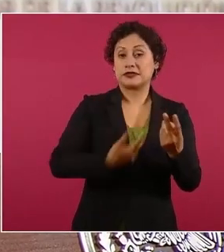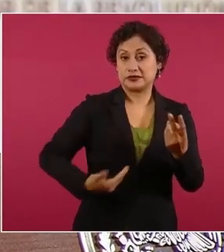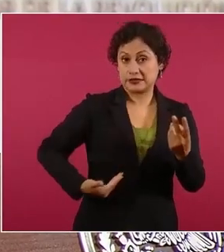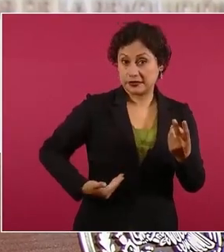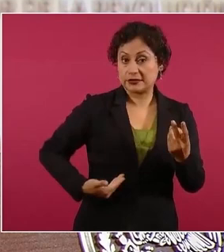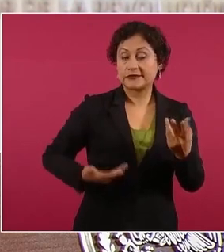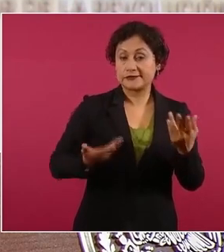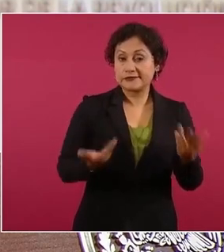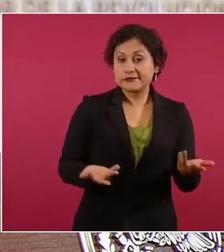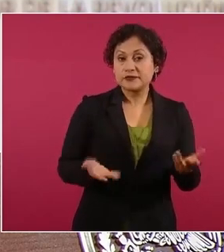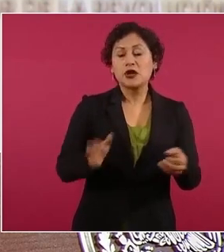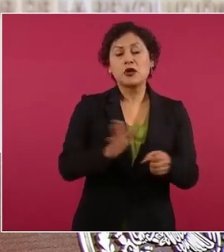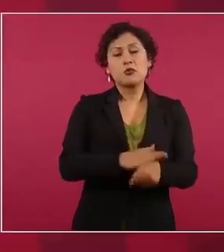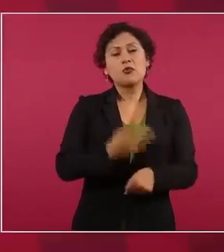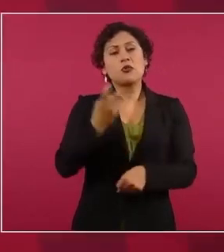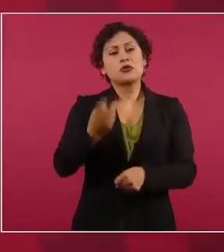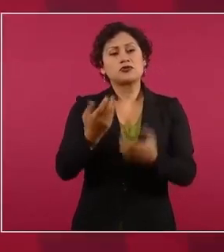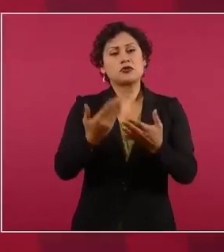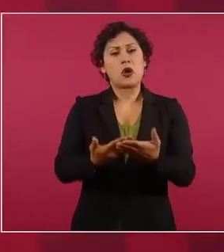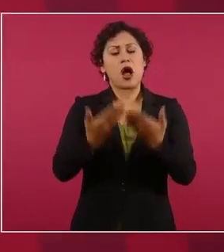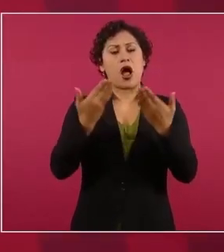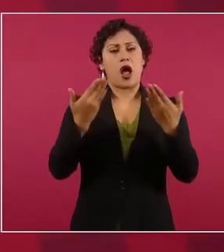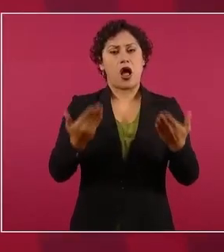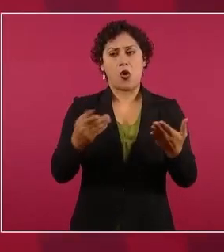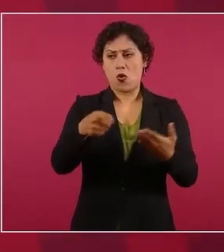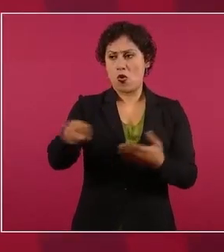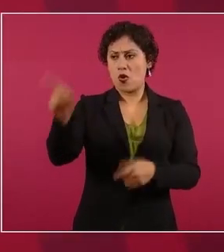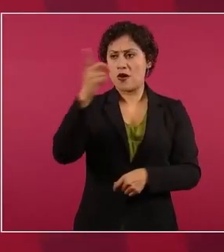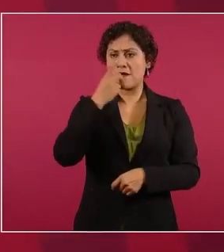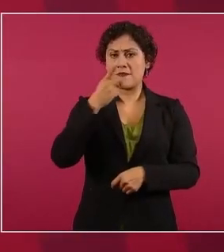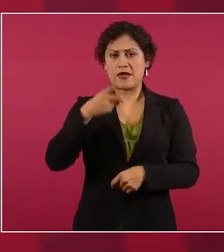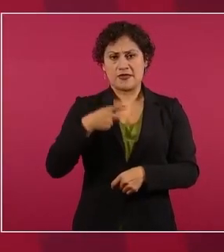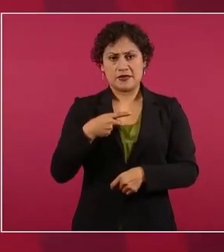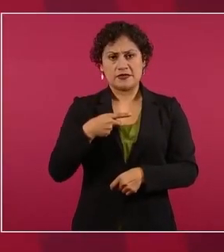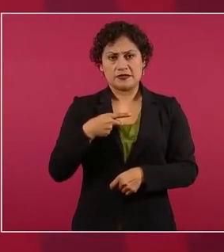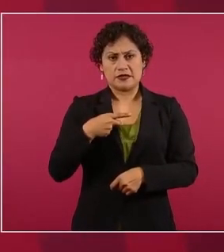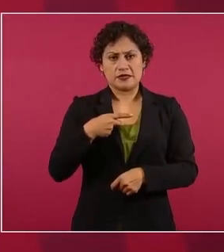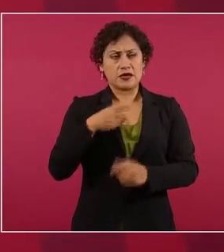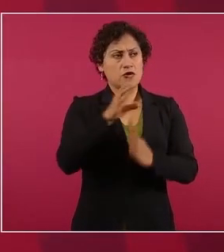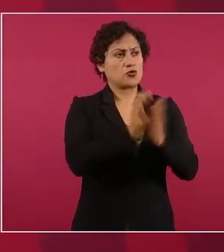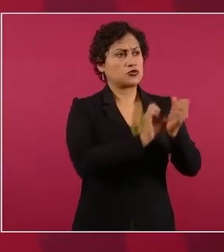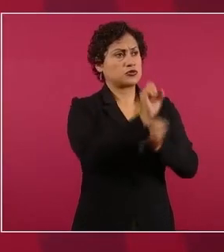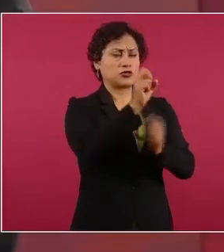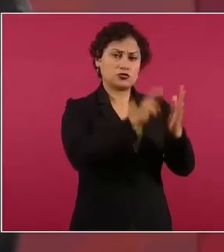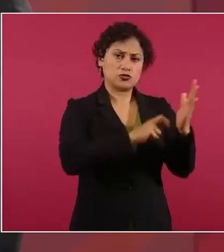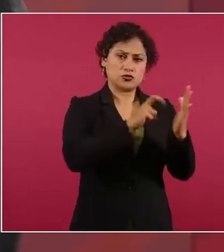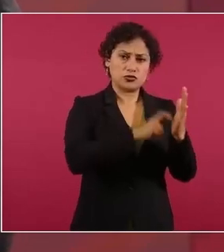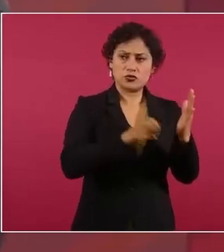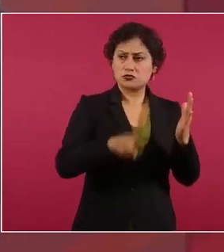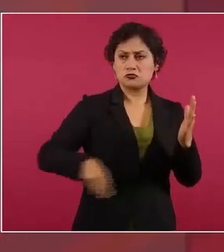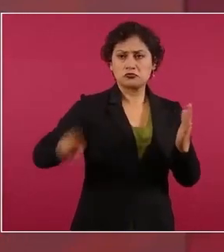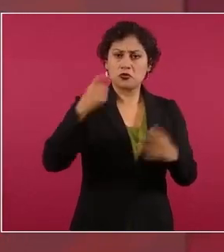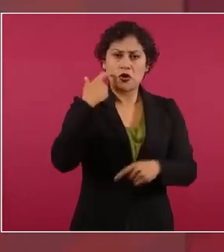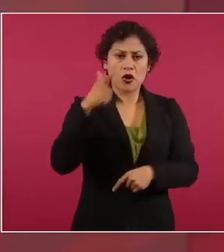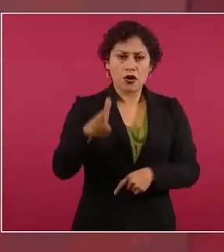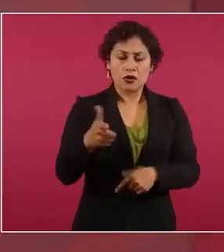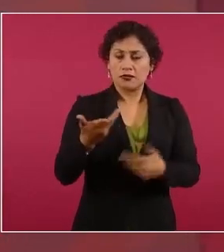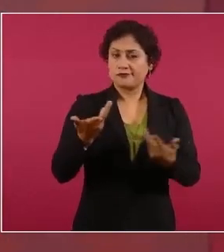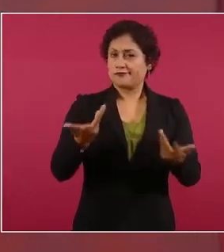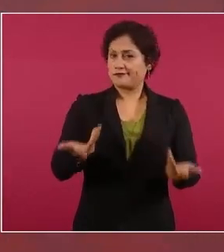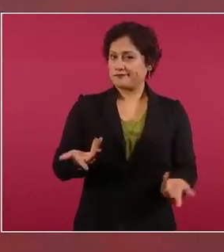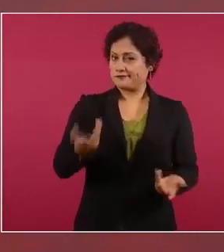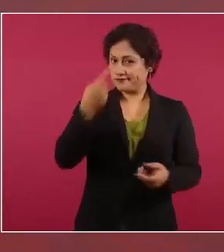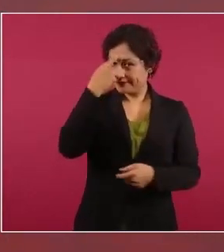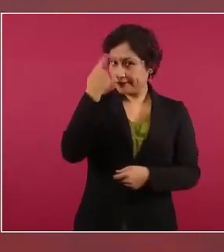había oposición a que se reformara la Constitución para que legalmente se